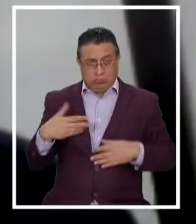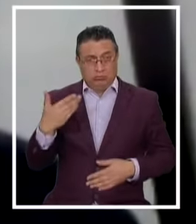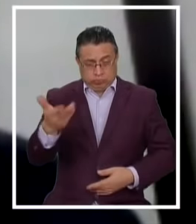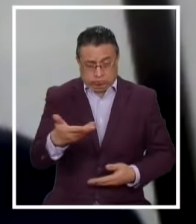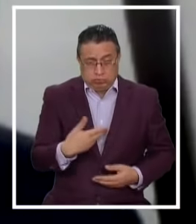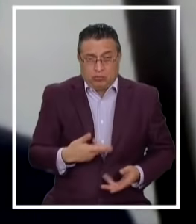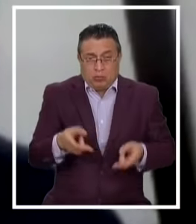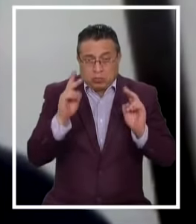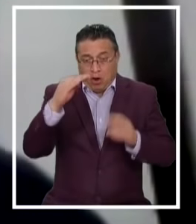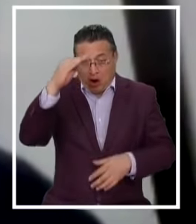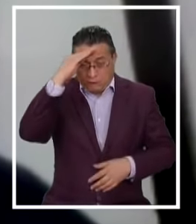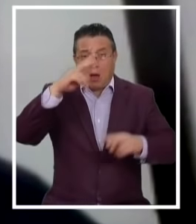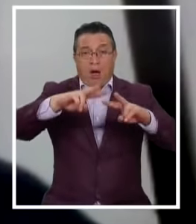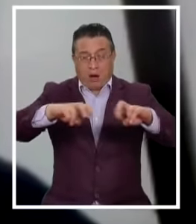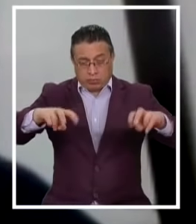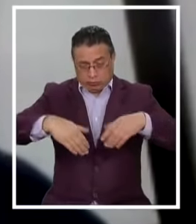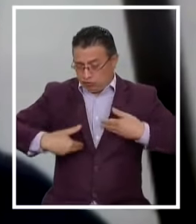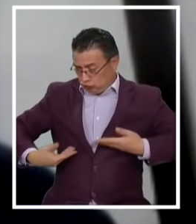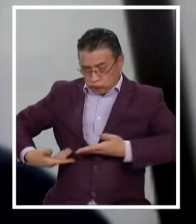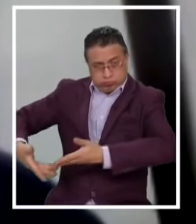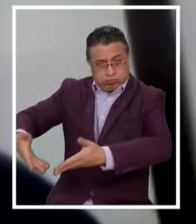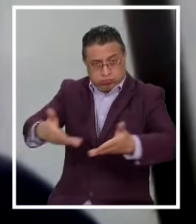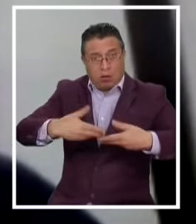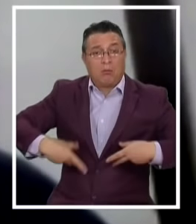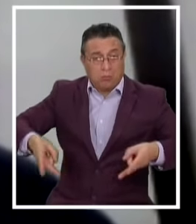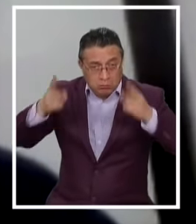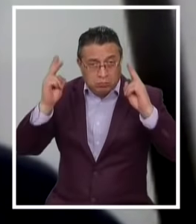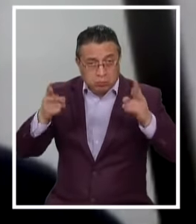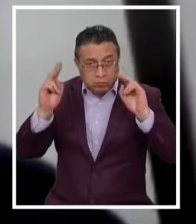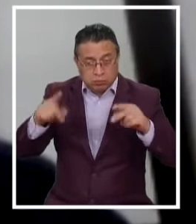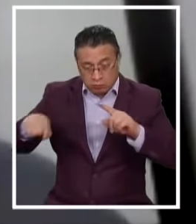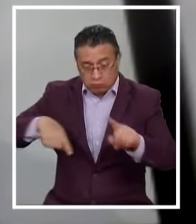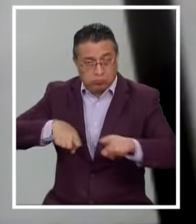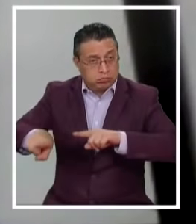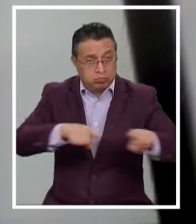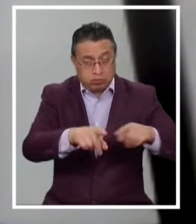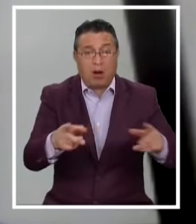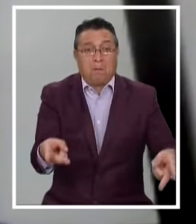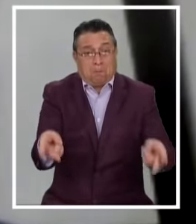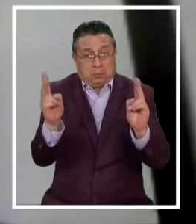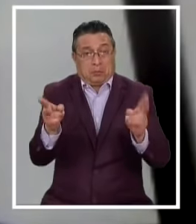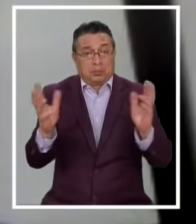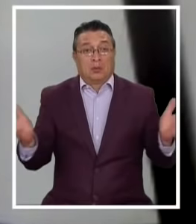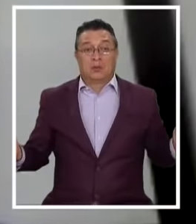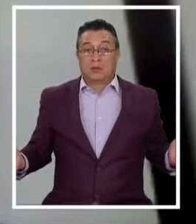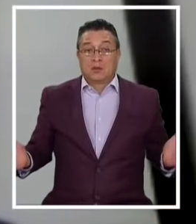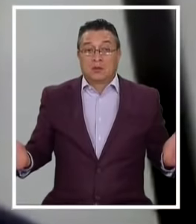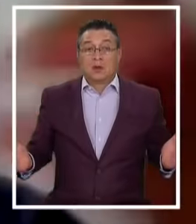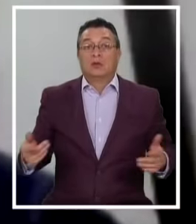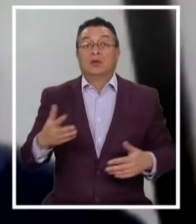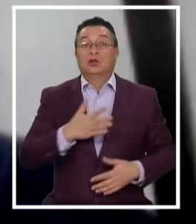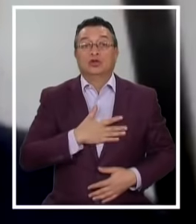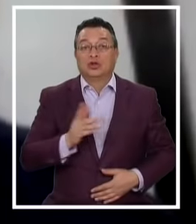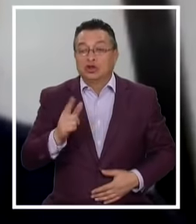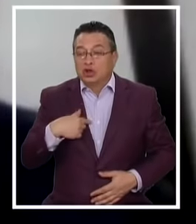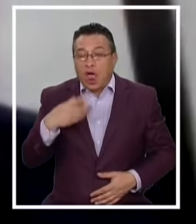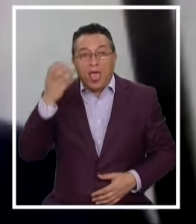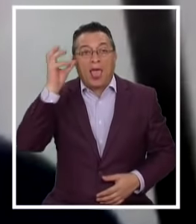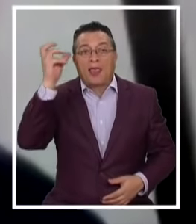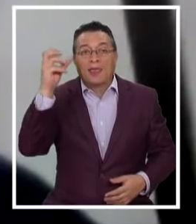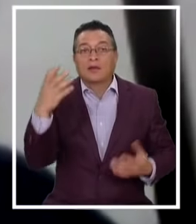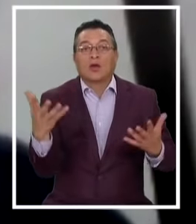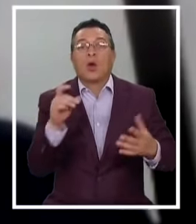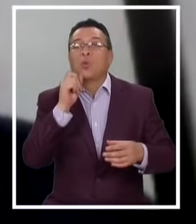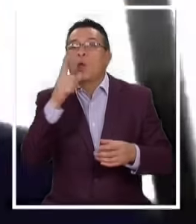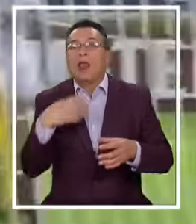En que la fiscalía Investiga Todos los procesos Y realice Todas las diligencias O sea Ni siquiera Llegó a entender Cuál